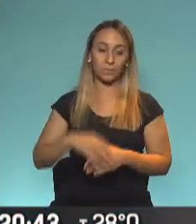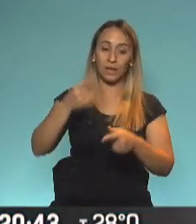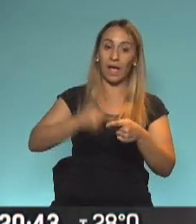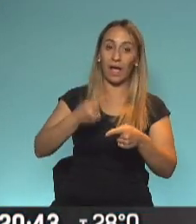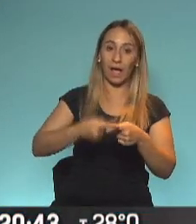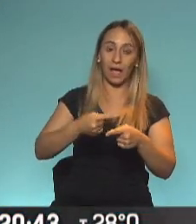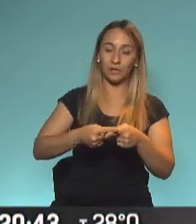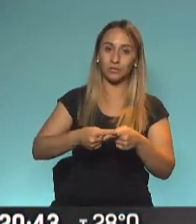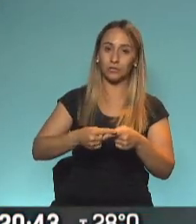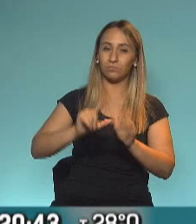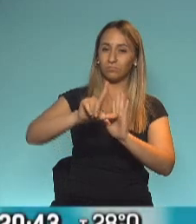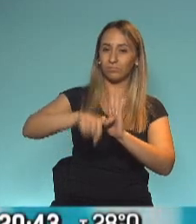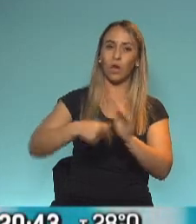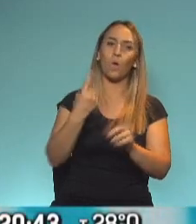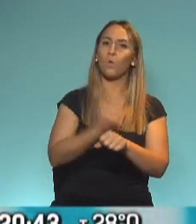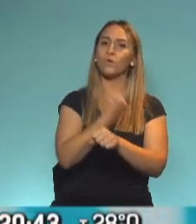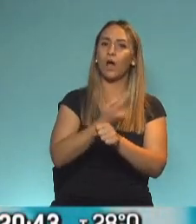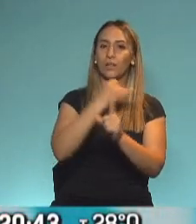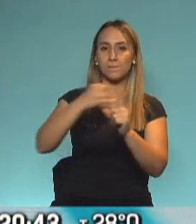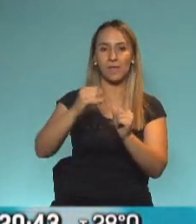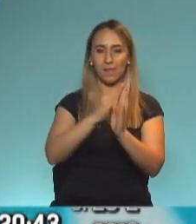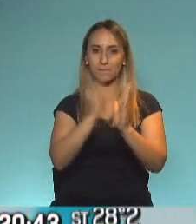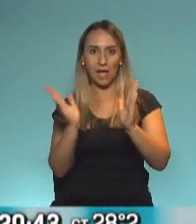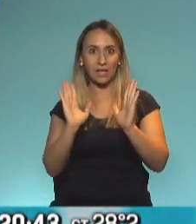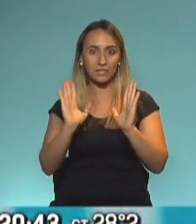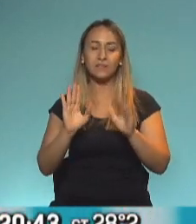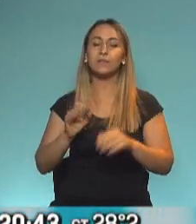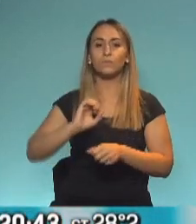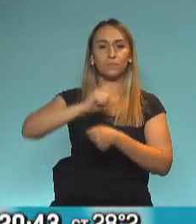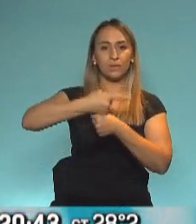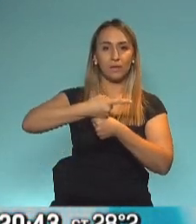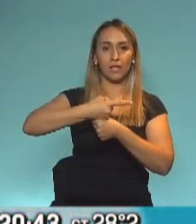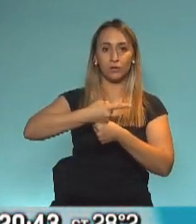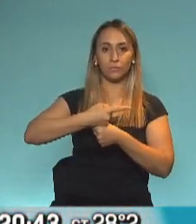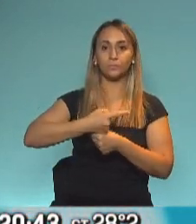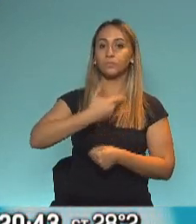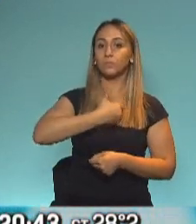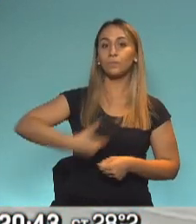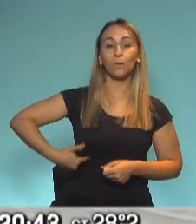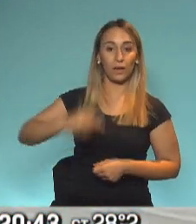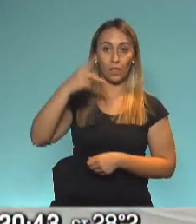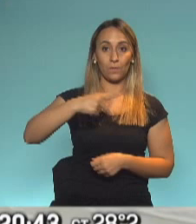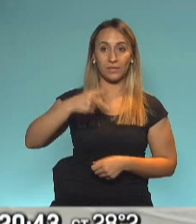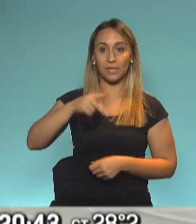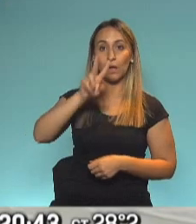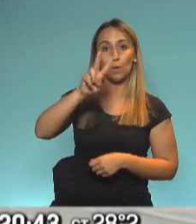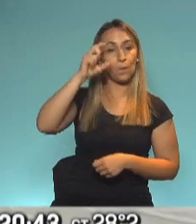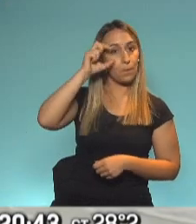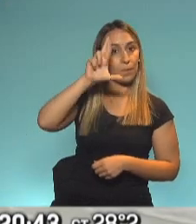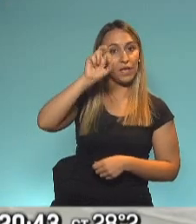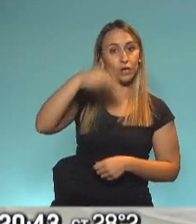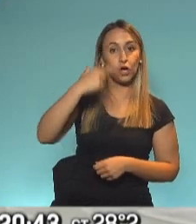más de una hora y media. Primero contó con la exposición de la vicegobernadora de la Provincia de Buenos Aires, Verónica Magario.